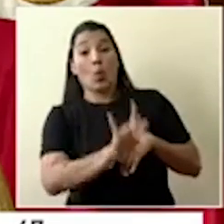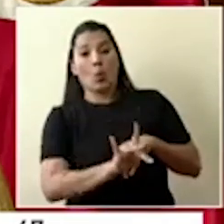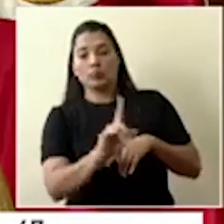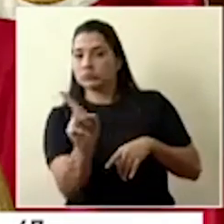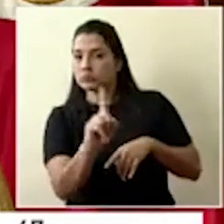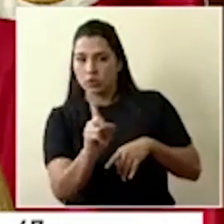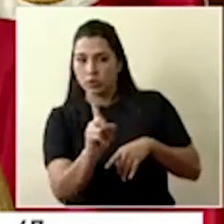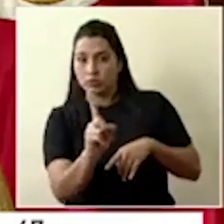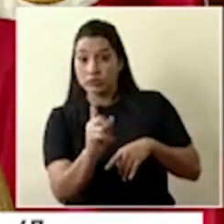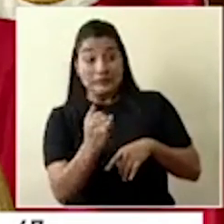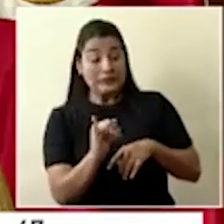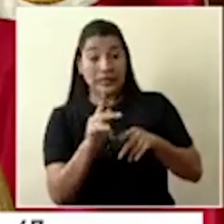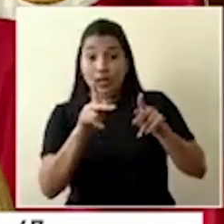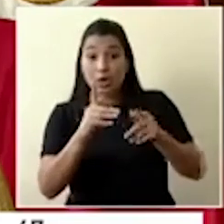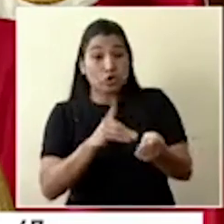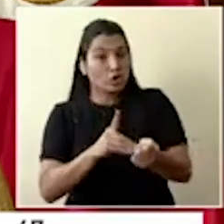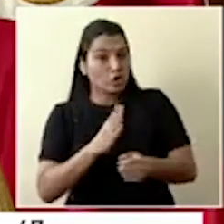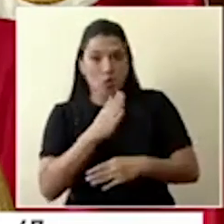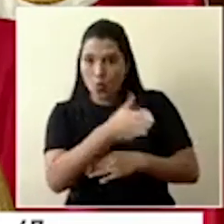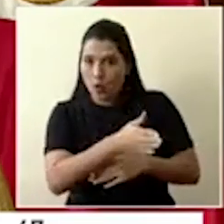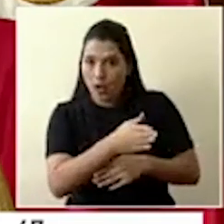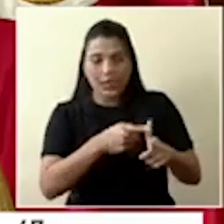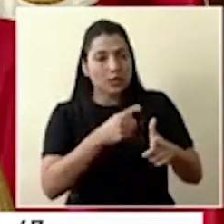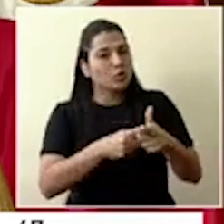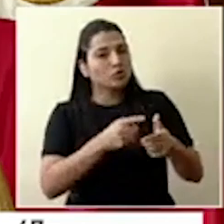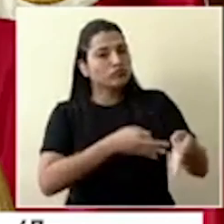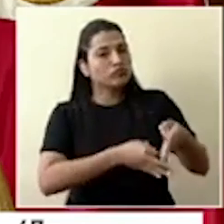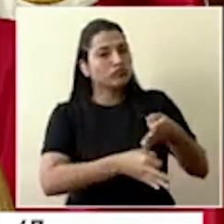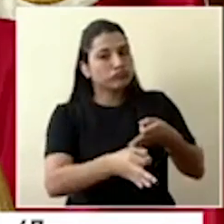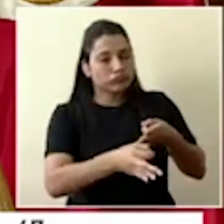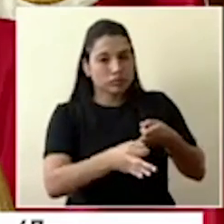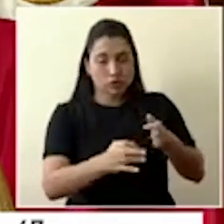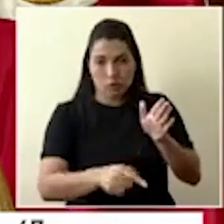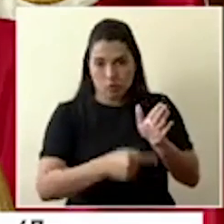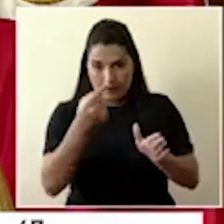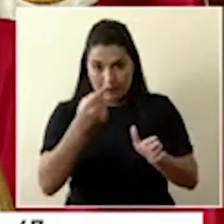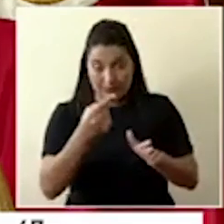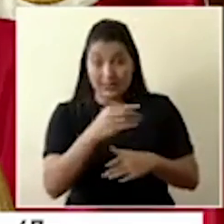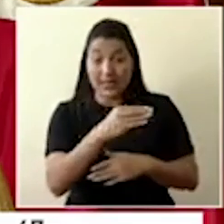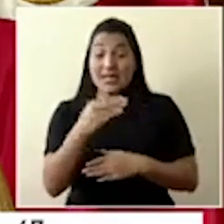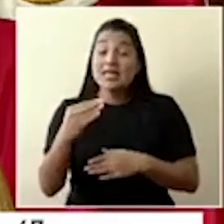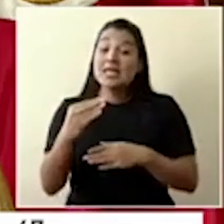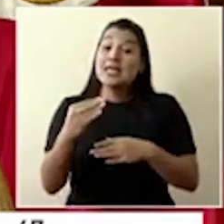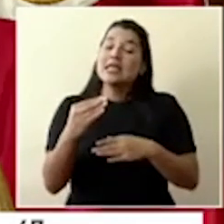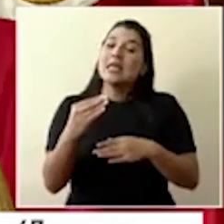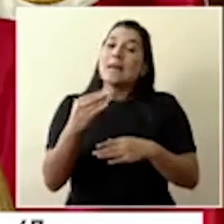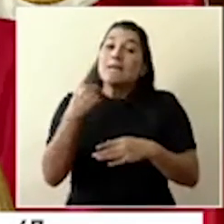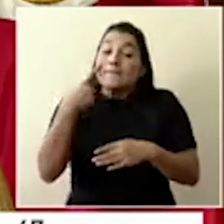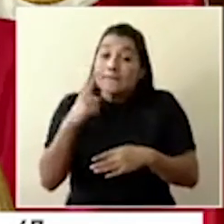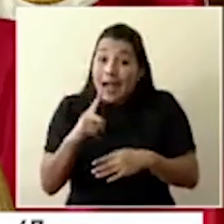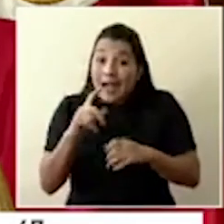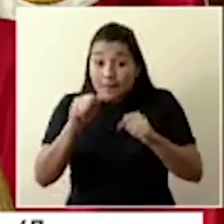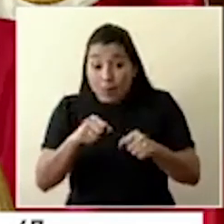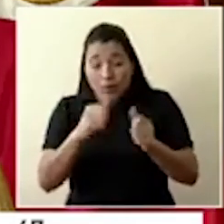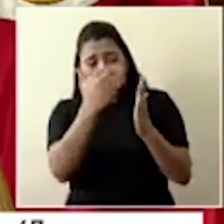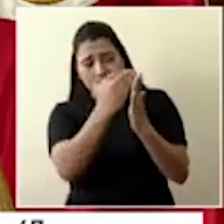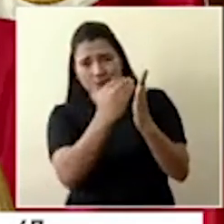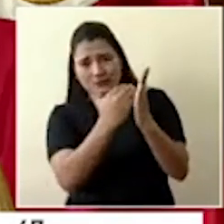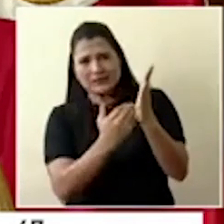se pueda sustituir de forma inmediata. Y hay unos criterios que entran en esa selección de las listas de elegibles.